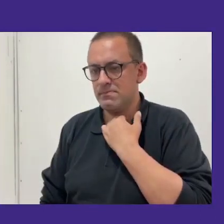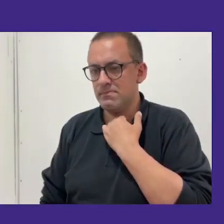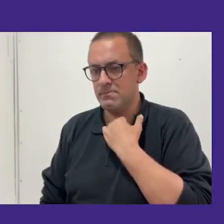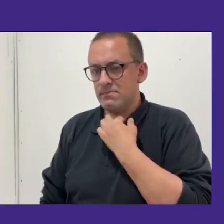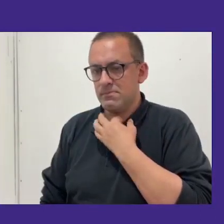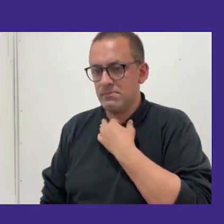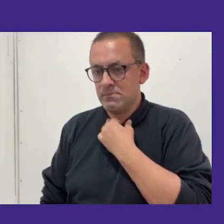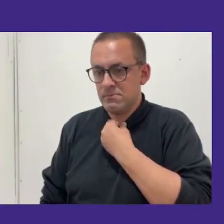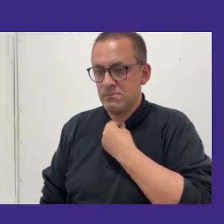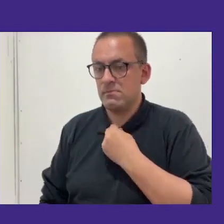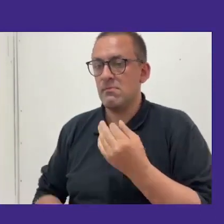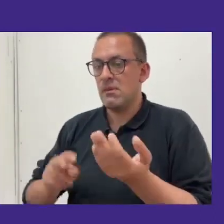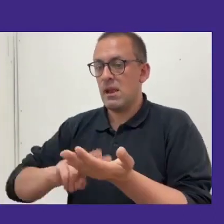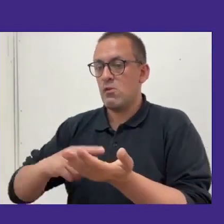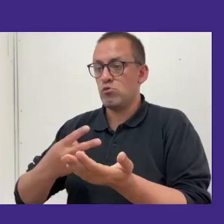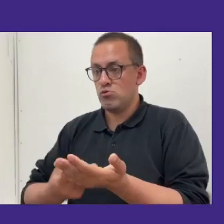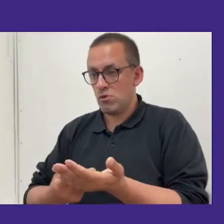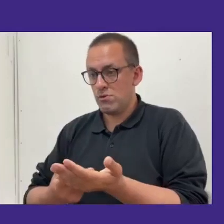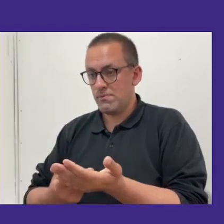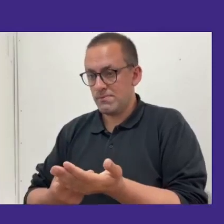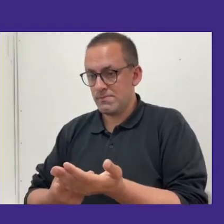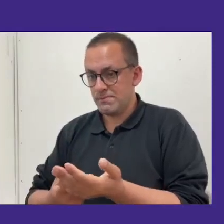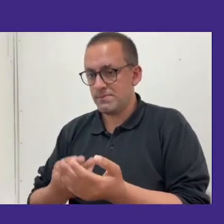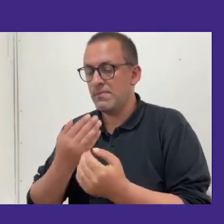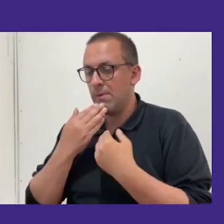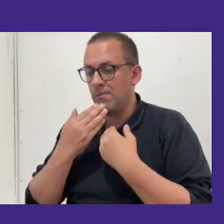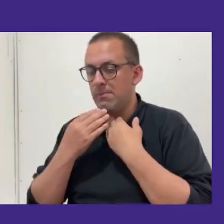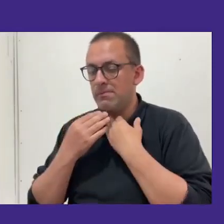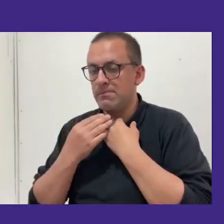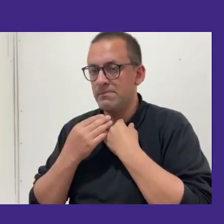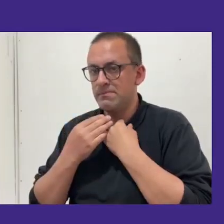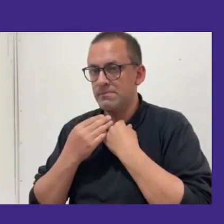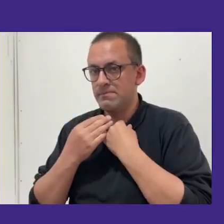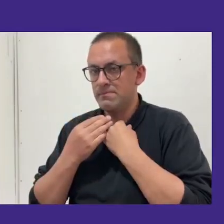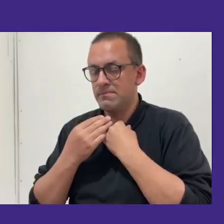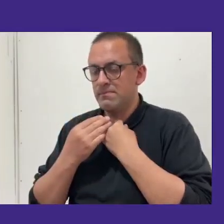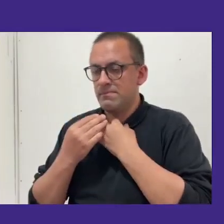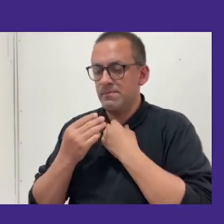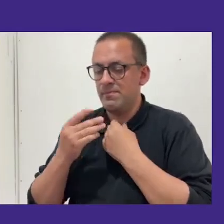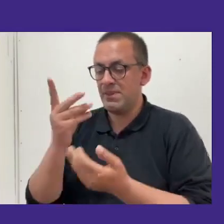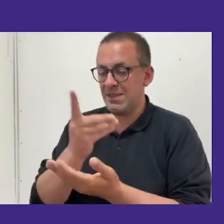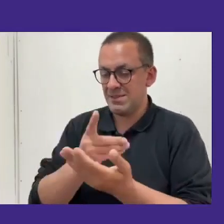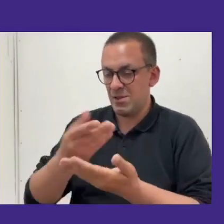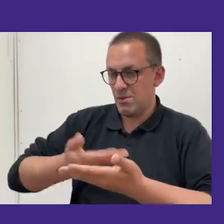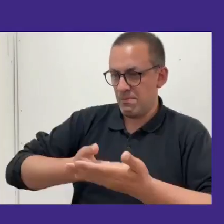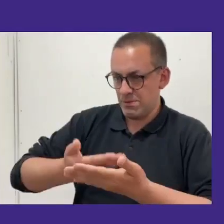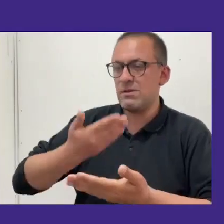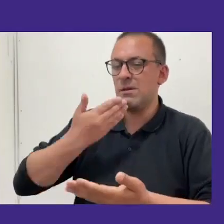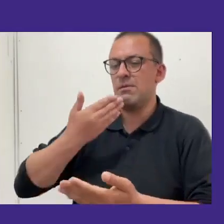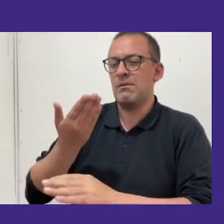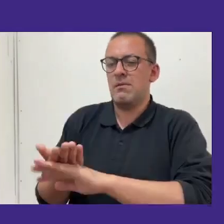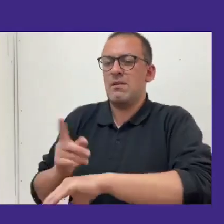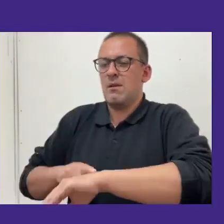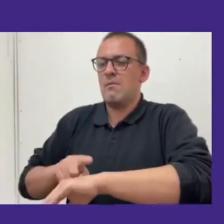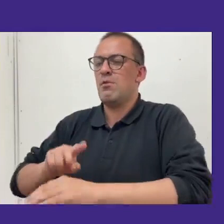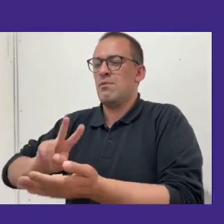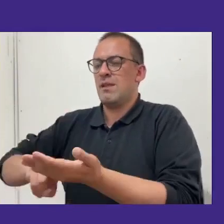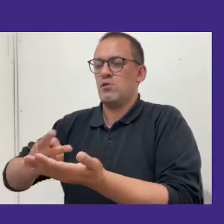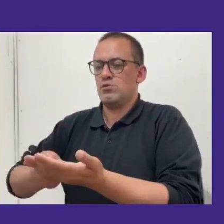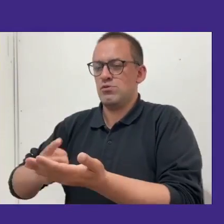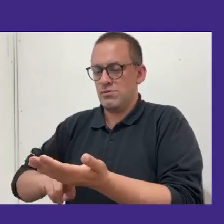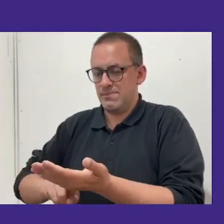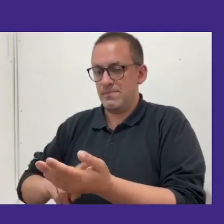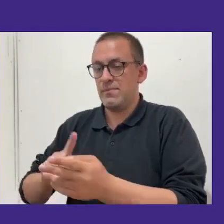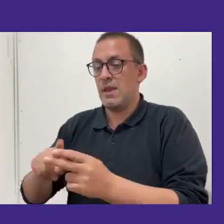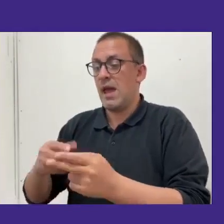Las traducciones fueron también aplicadas en este periodo de diseño e impresión. Y la última etapa que